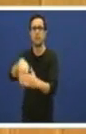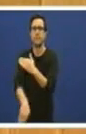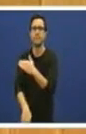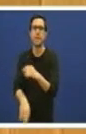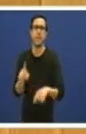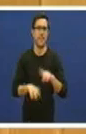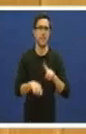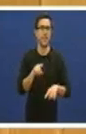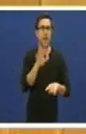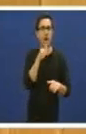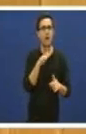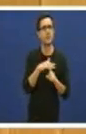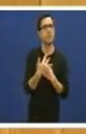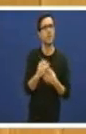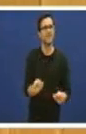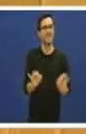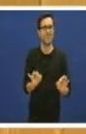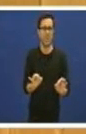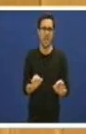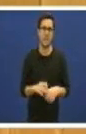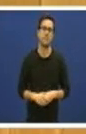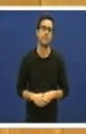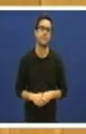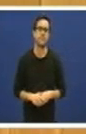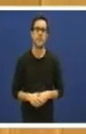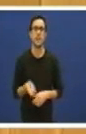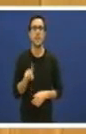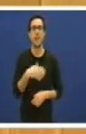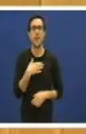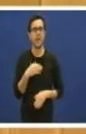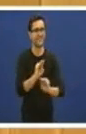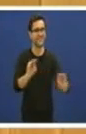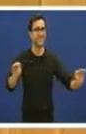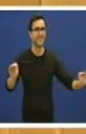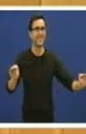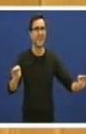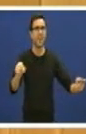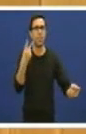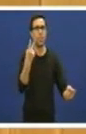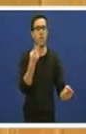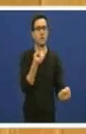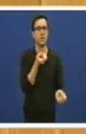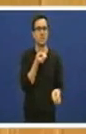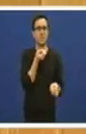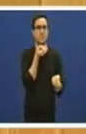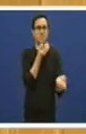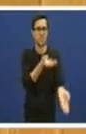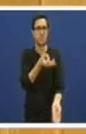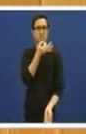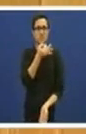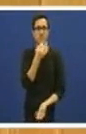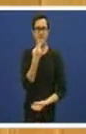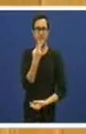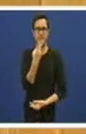E queria chamar a atención tamén sobre dúas declaracións que pensamos que